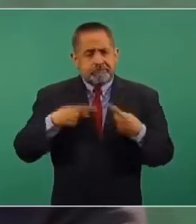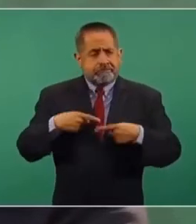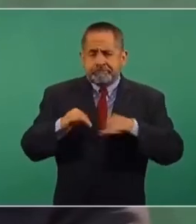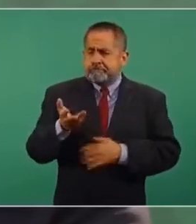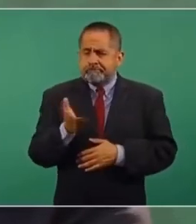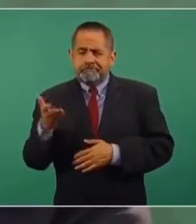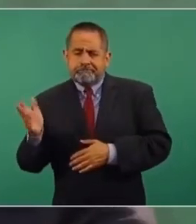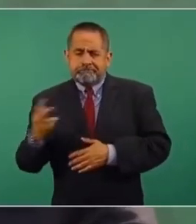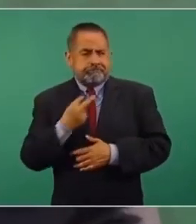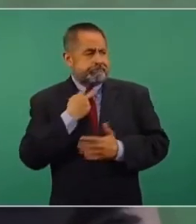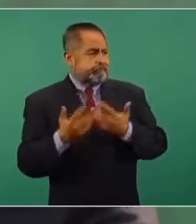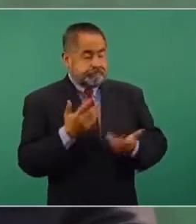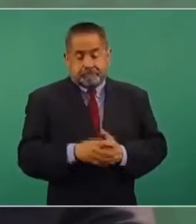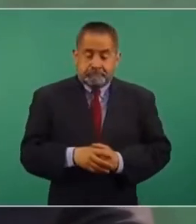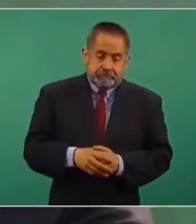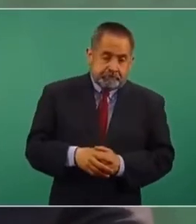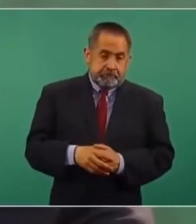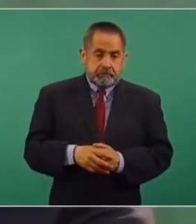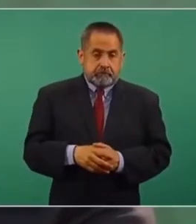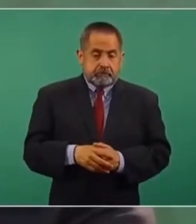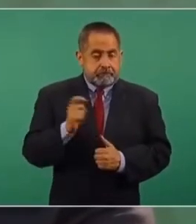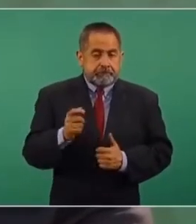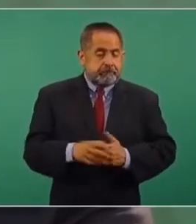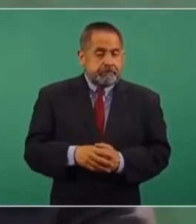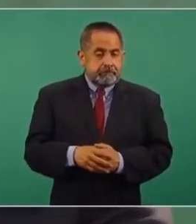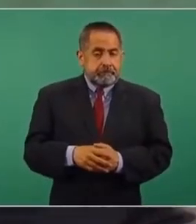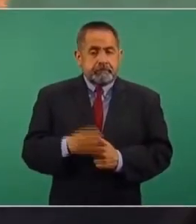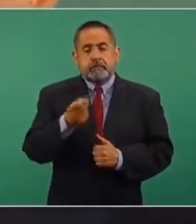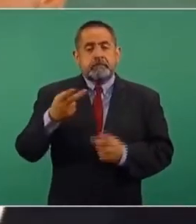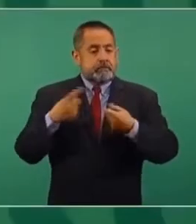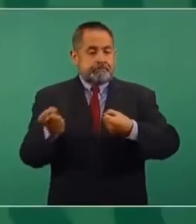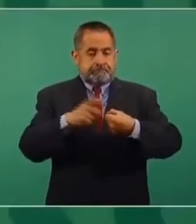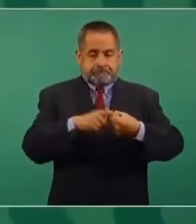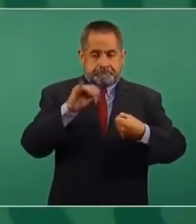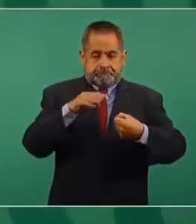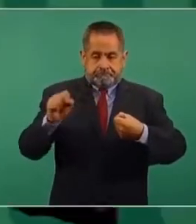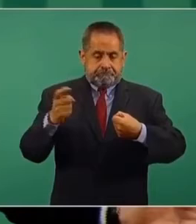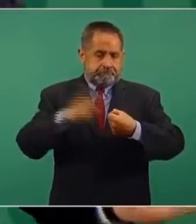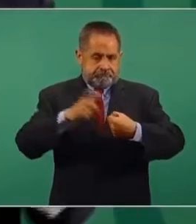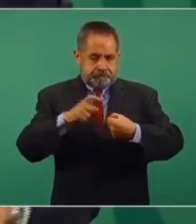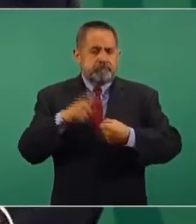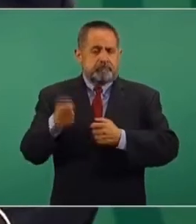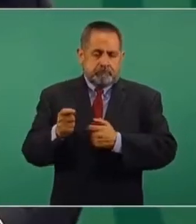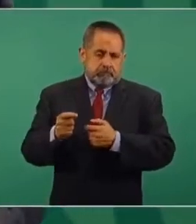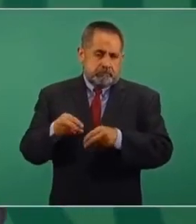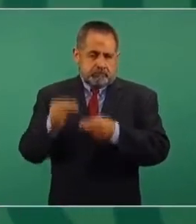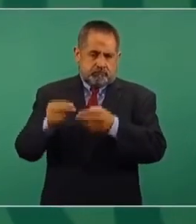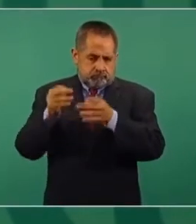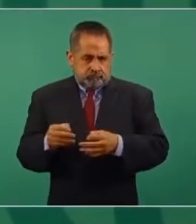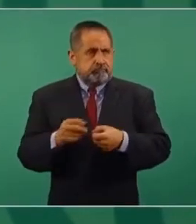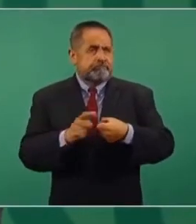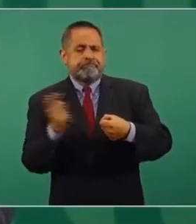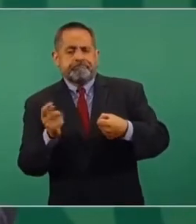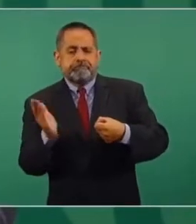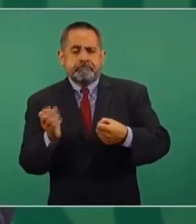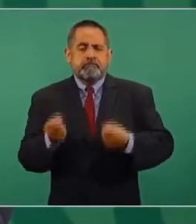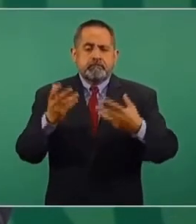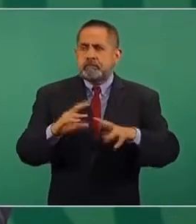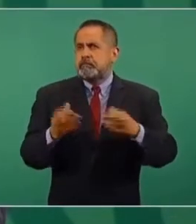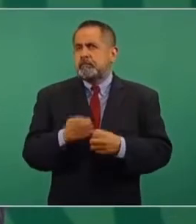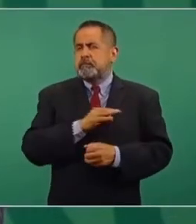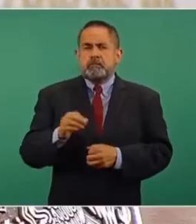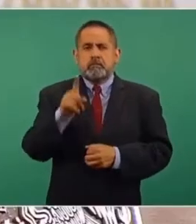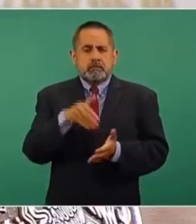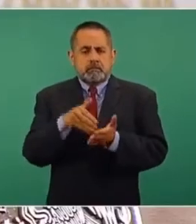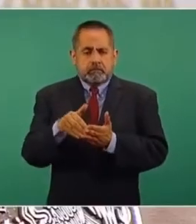empleos, nada más en el caso de los inscritos en el Seguro Social que es la economía formal, se perdieron como